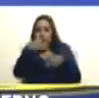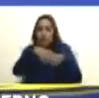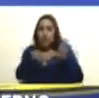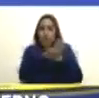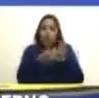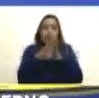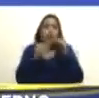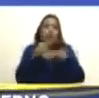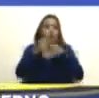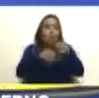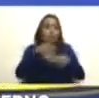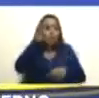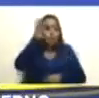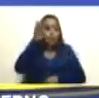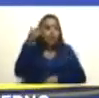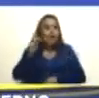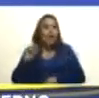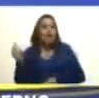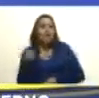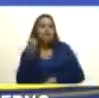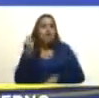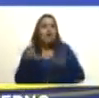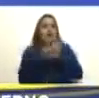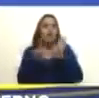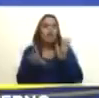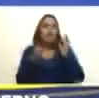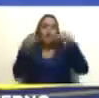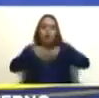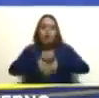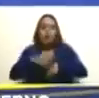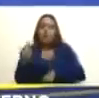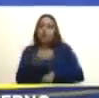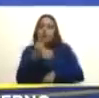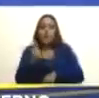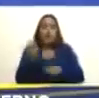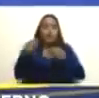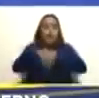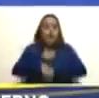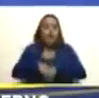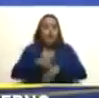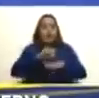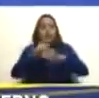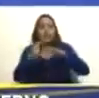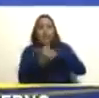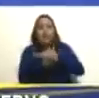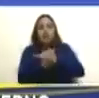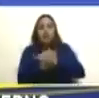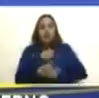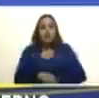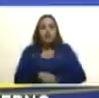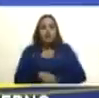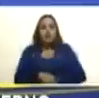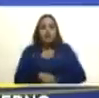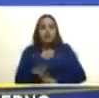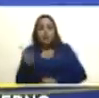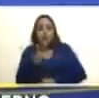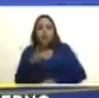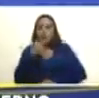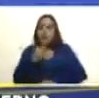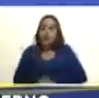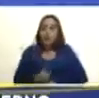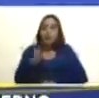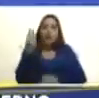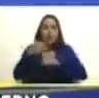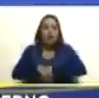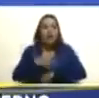generaciones que hay sólo una ley entre las partes y sólo a través del acuerdo de Ginebra llegaremos a una solución más temprano que